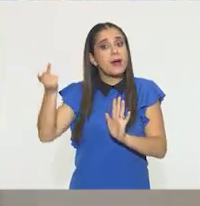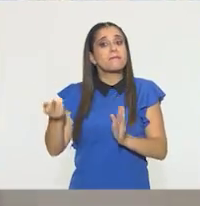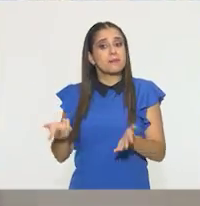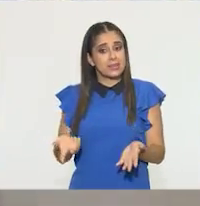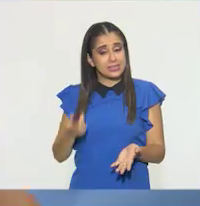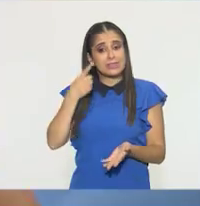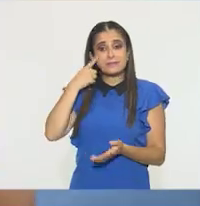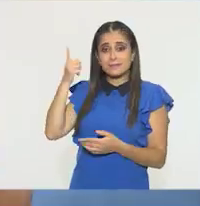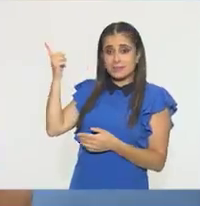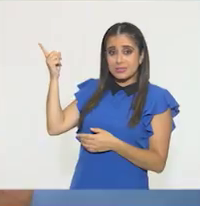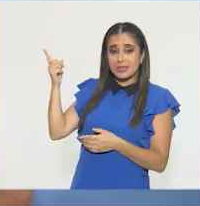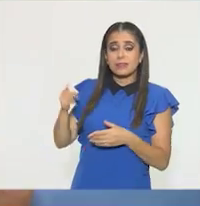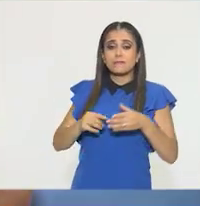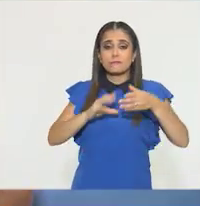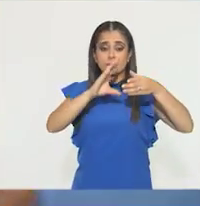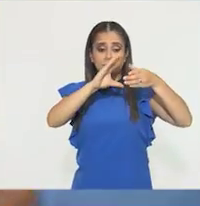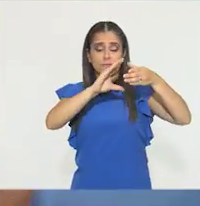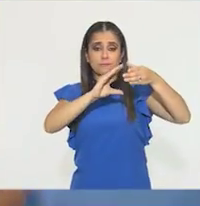el bicarbonato va bajando.